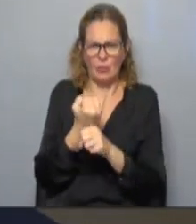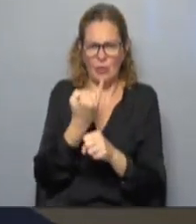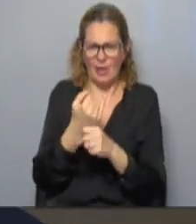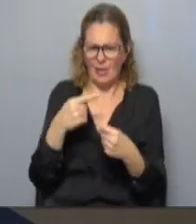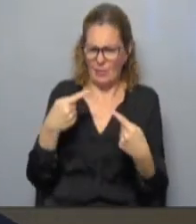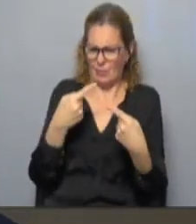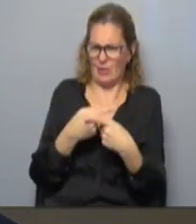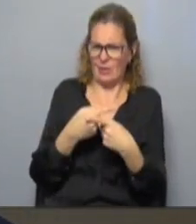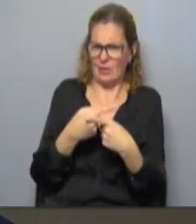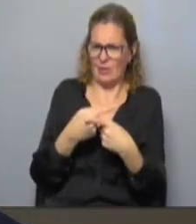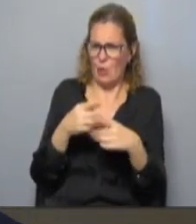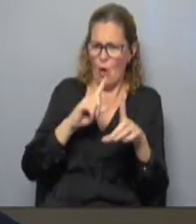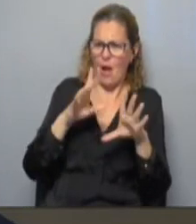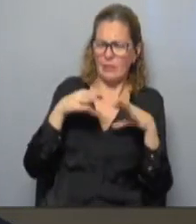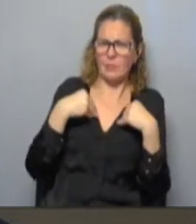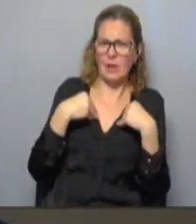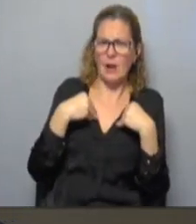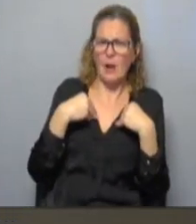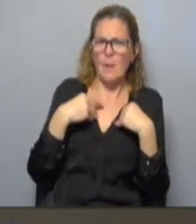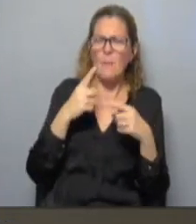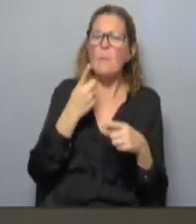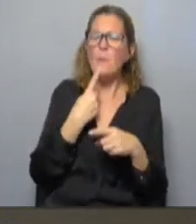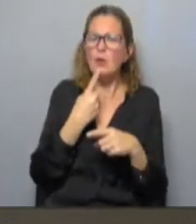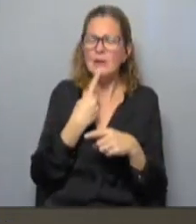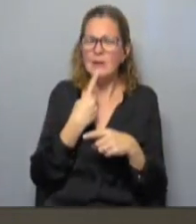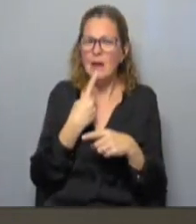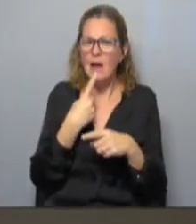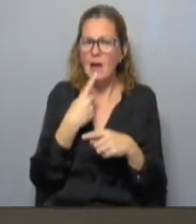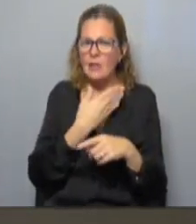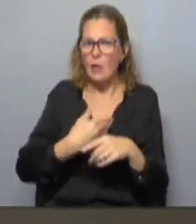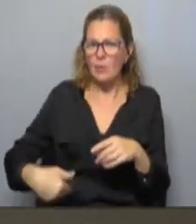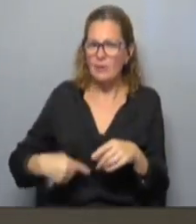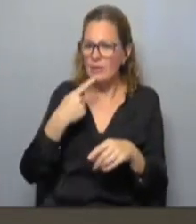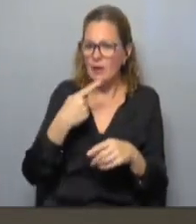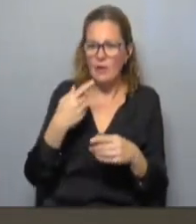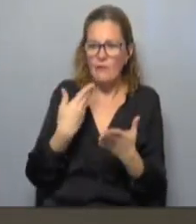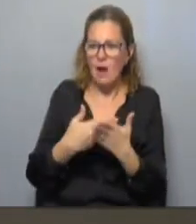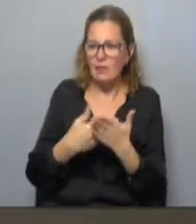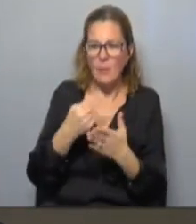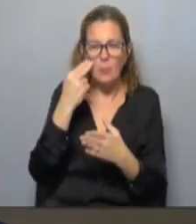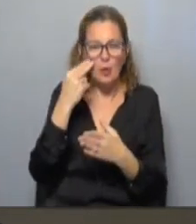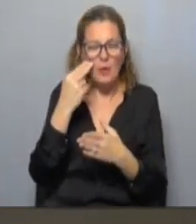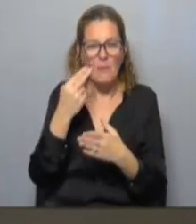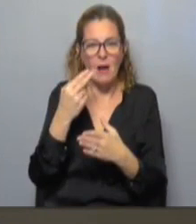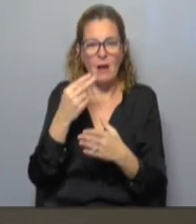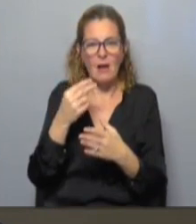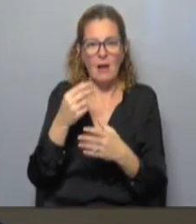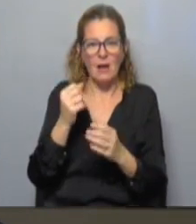¿Discrepar con las políticas del gobierno? ¿Decirles al gobierno que tienen una emergencia en materia de seguridad y en materia económica?